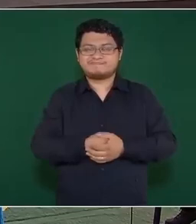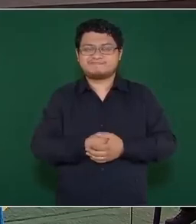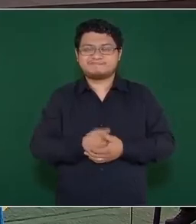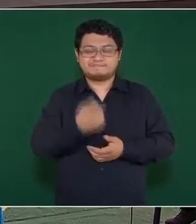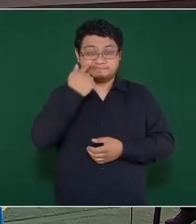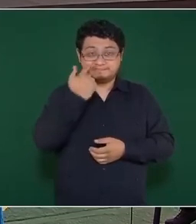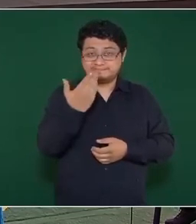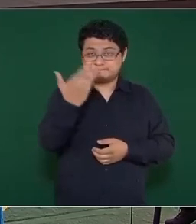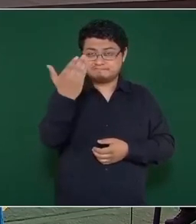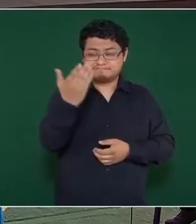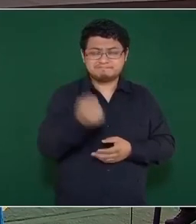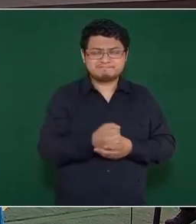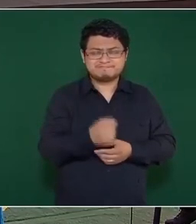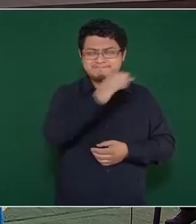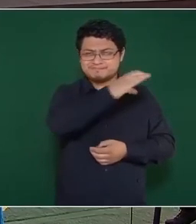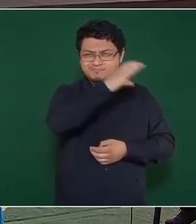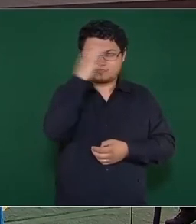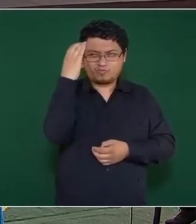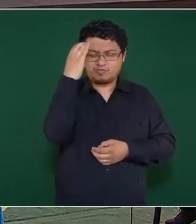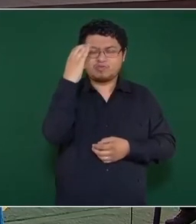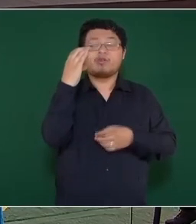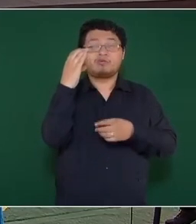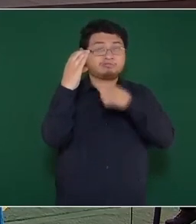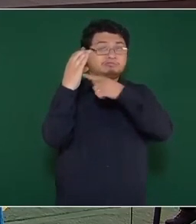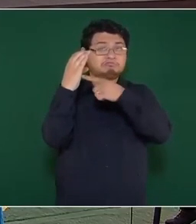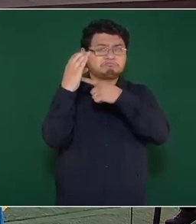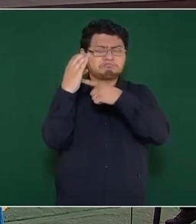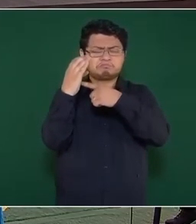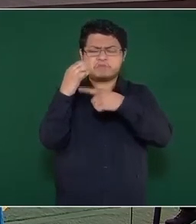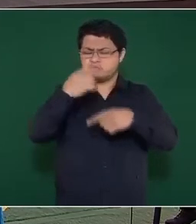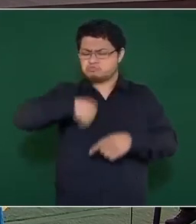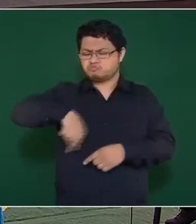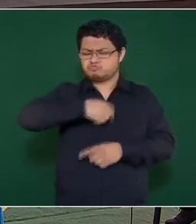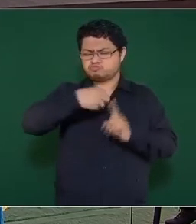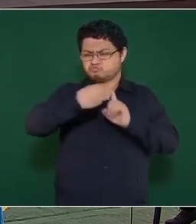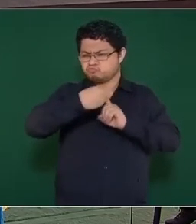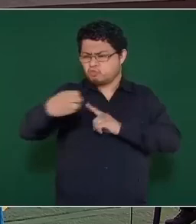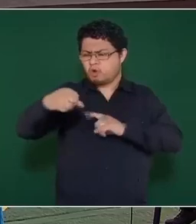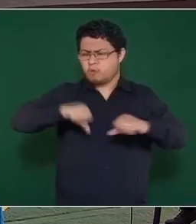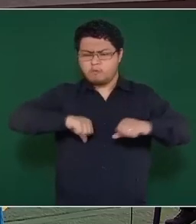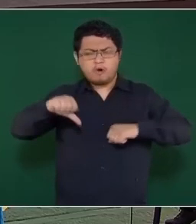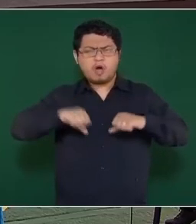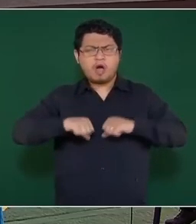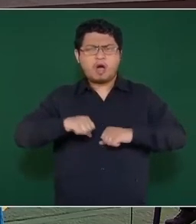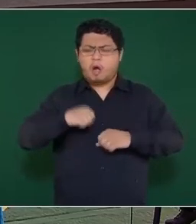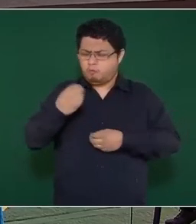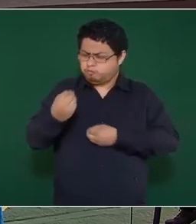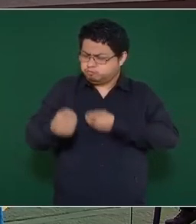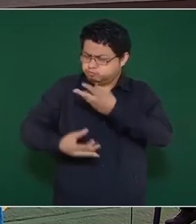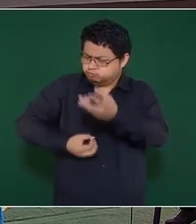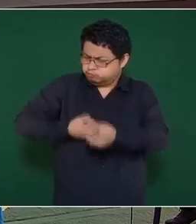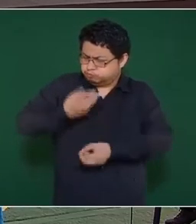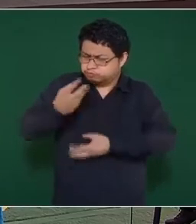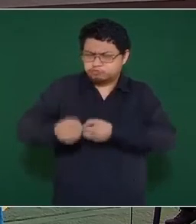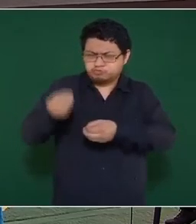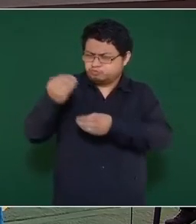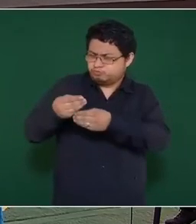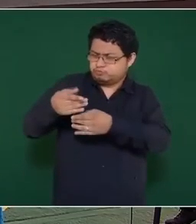aquí algunas imágenes de las obras que en cascada se han venido a dar en Campeche como magia.